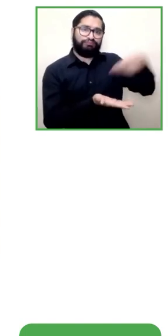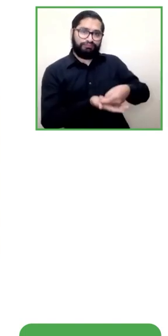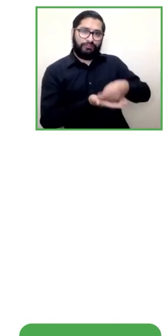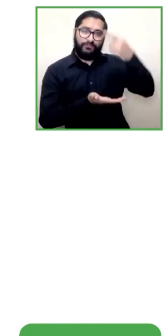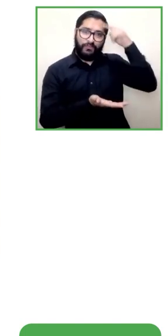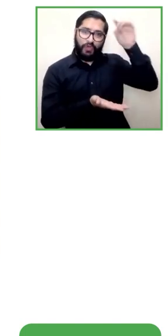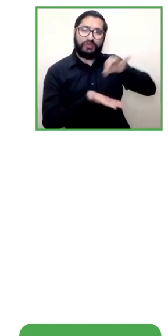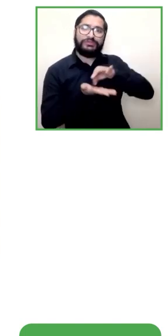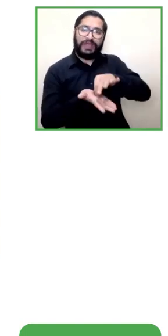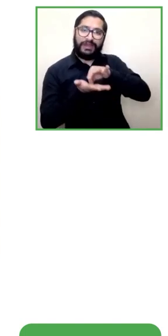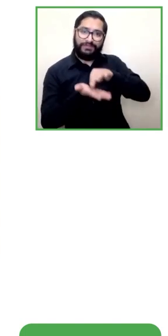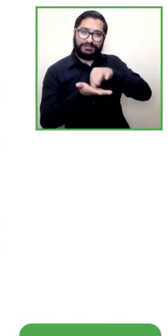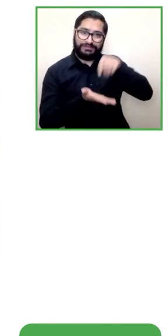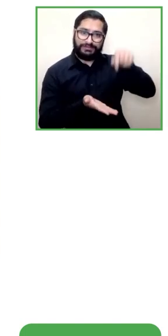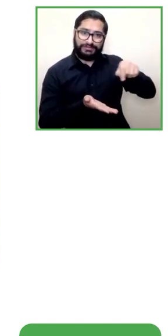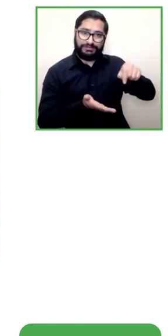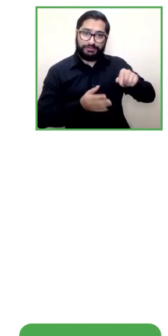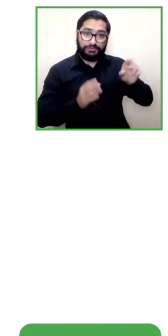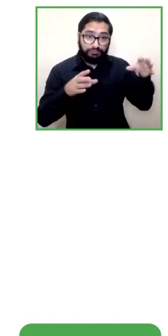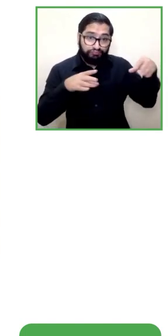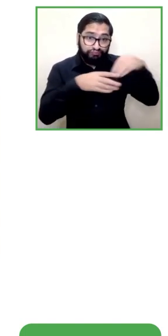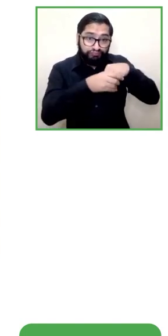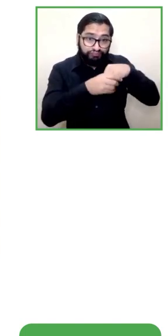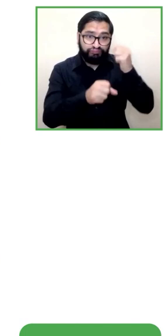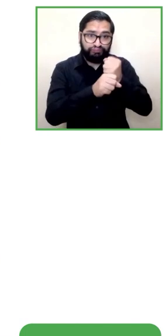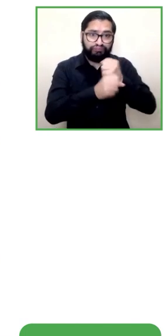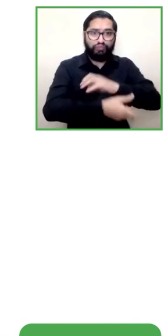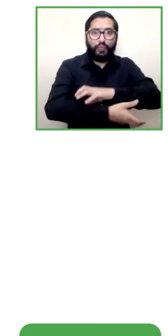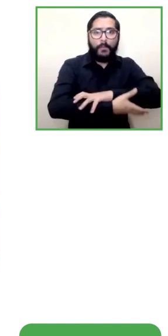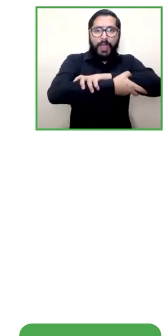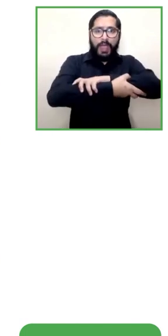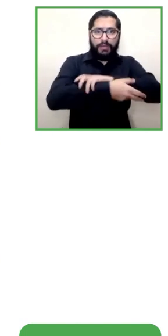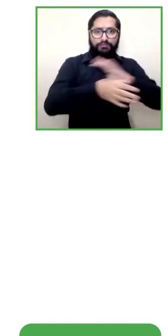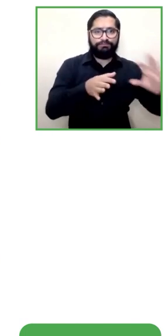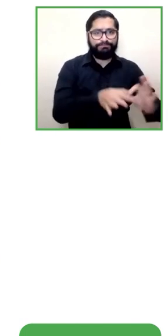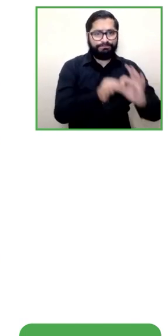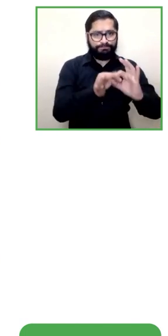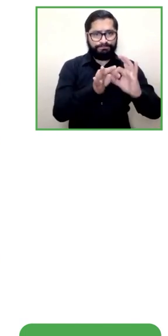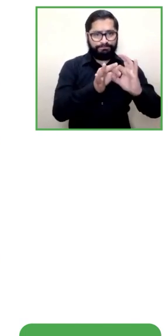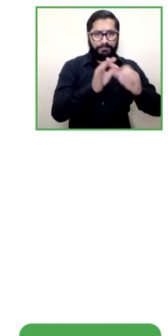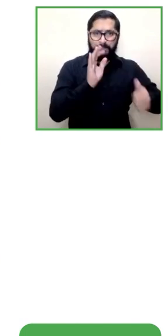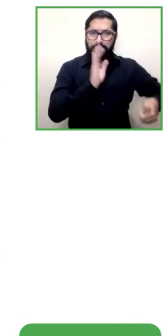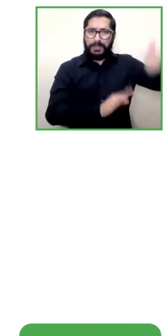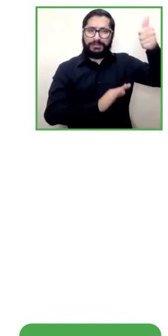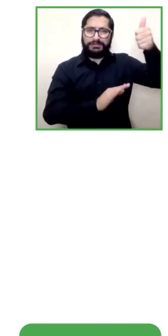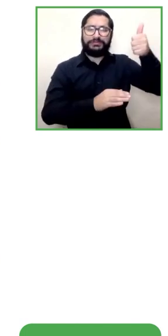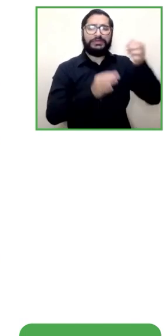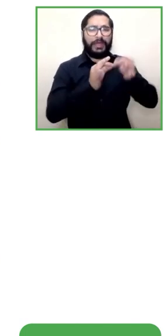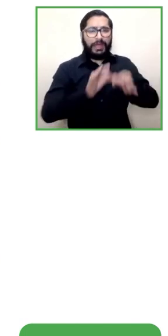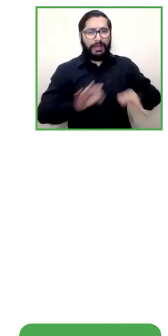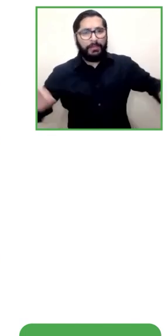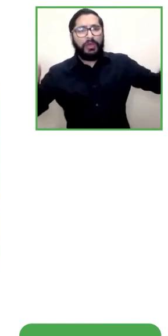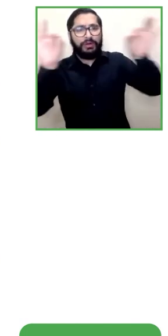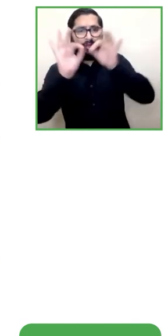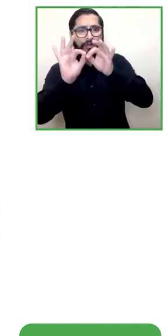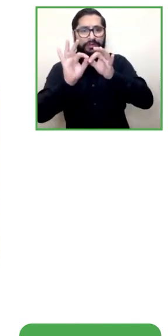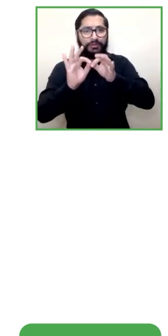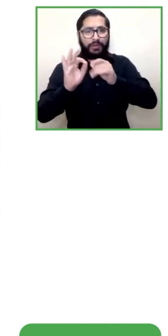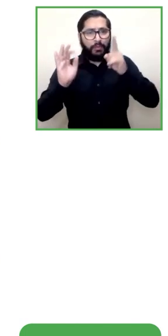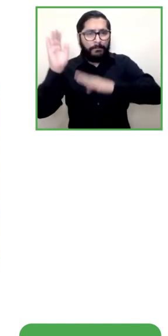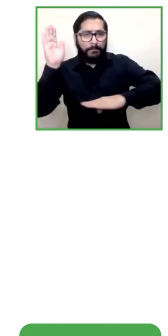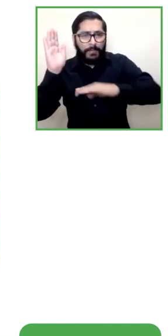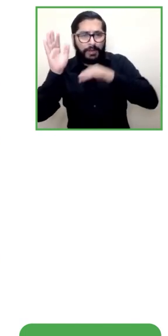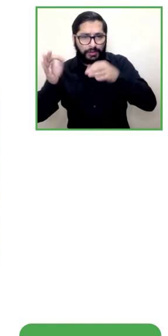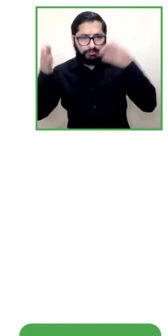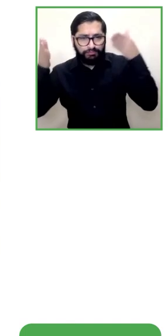de nuestros principales patrocinadores en Turquía es un proveedor de telefonía móvil entonces lanzaron una